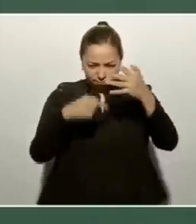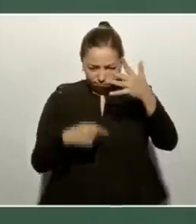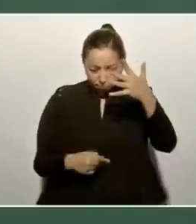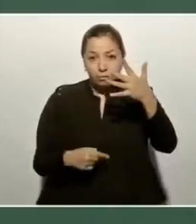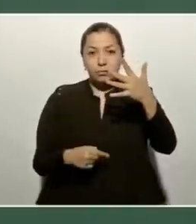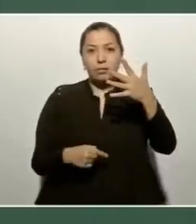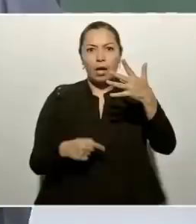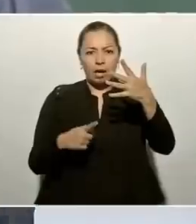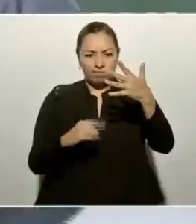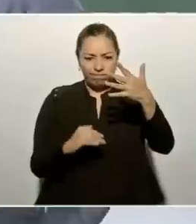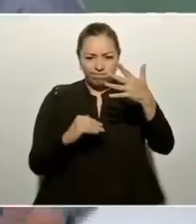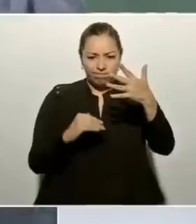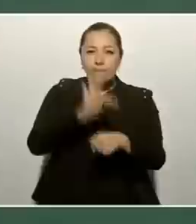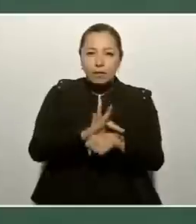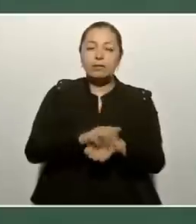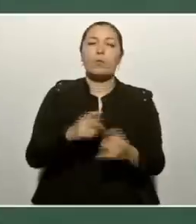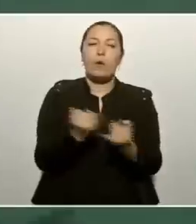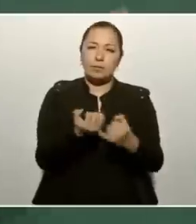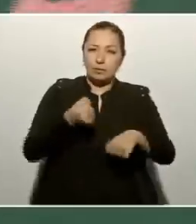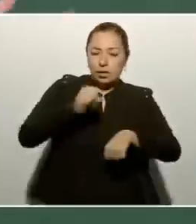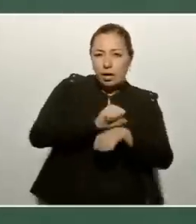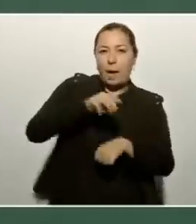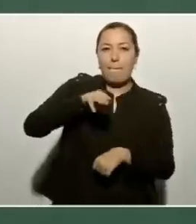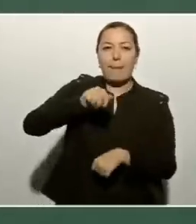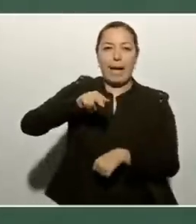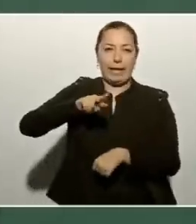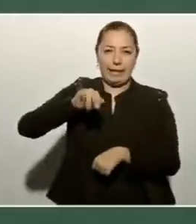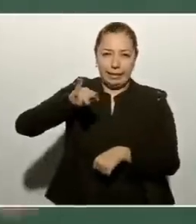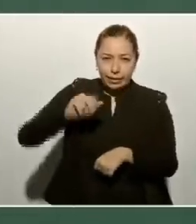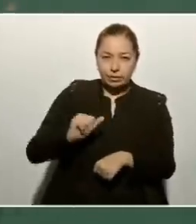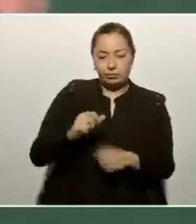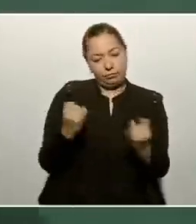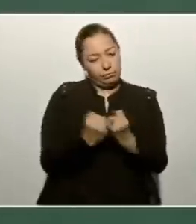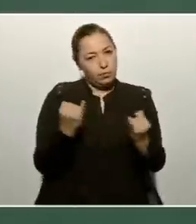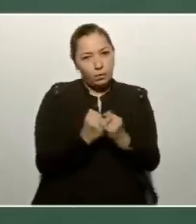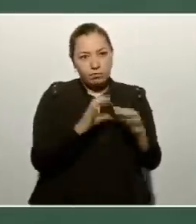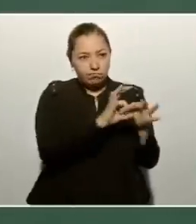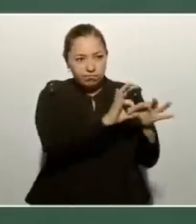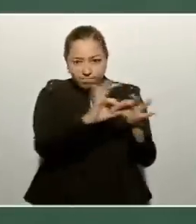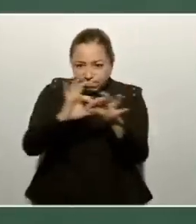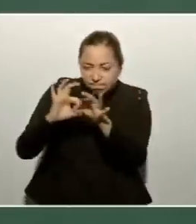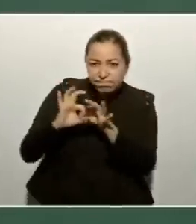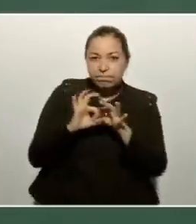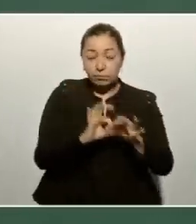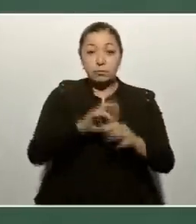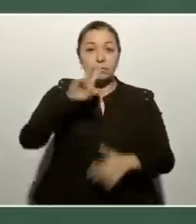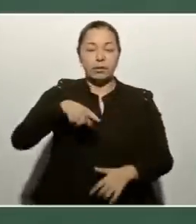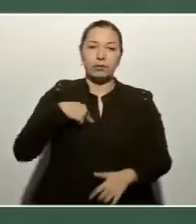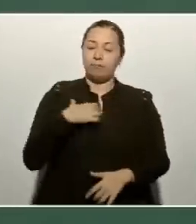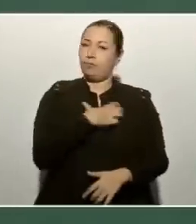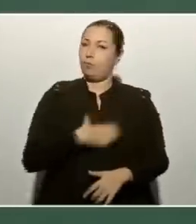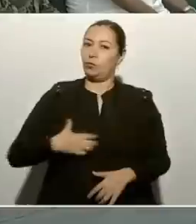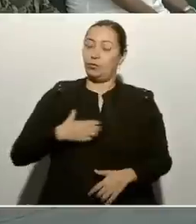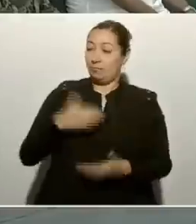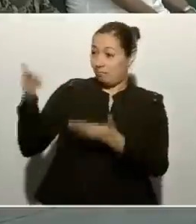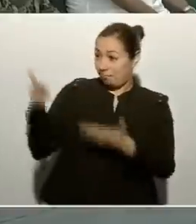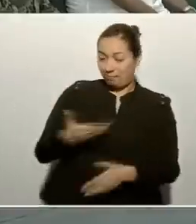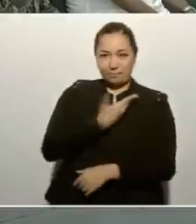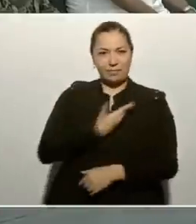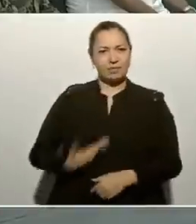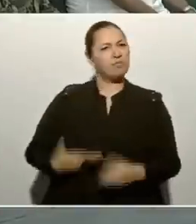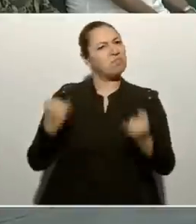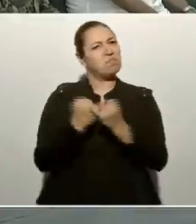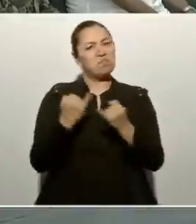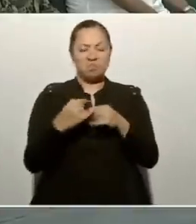indicadores. Y bueno, presidente, pues, contento realmente. Y creo que ese es el camino a seguir, seguir